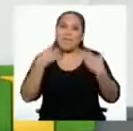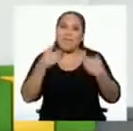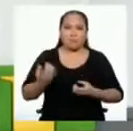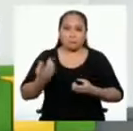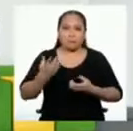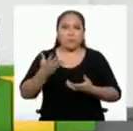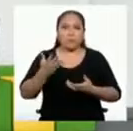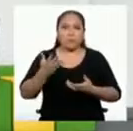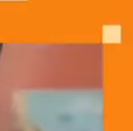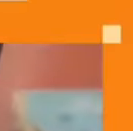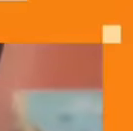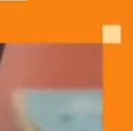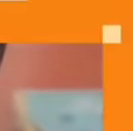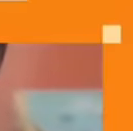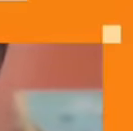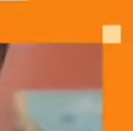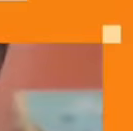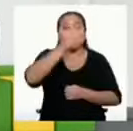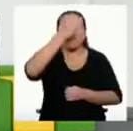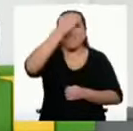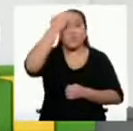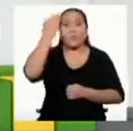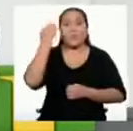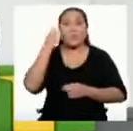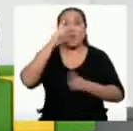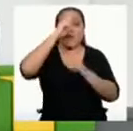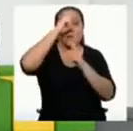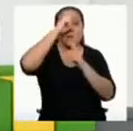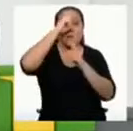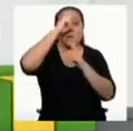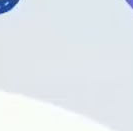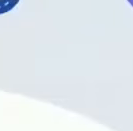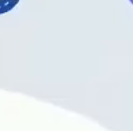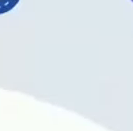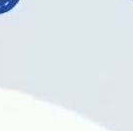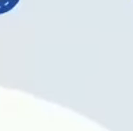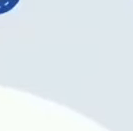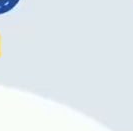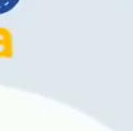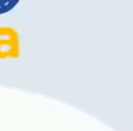estaremos en la ciudad de la secundaria. Las medidas establecidas.